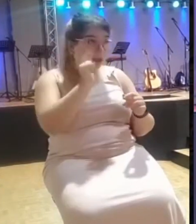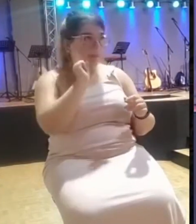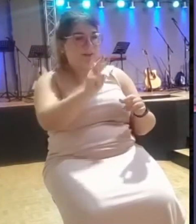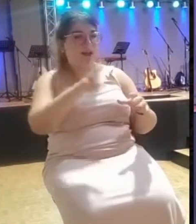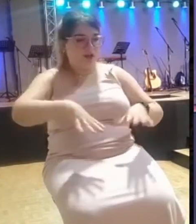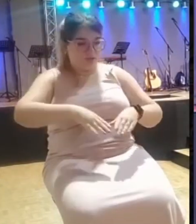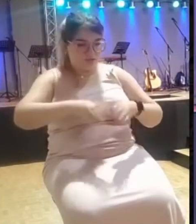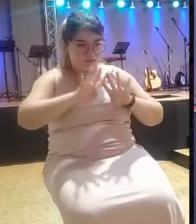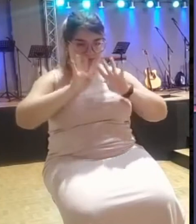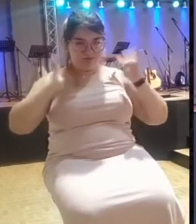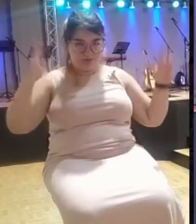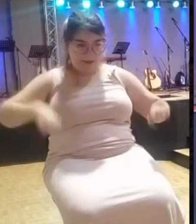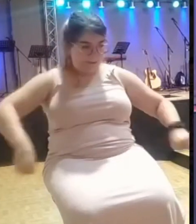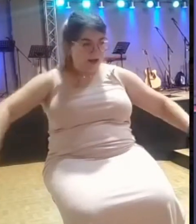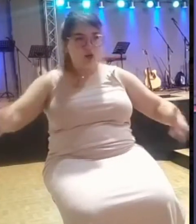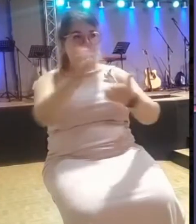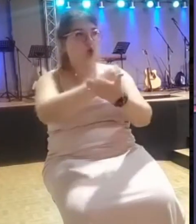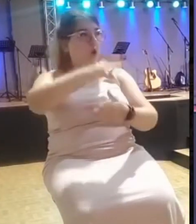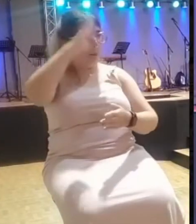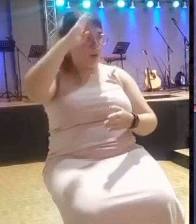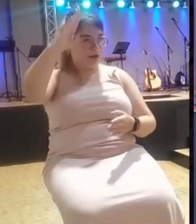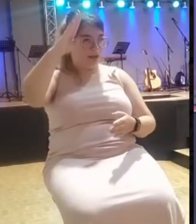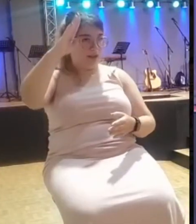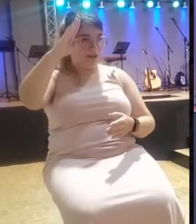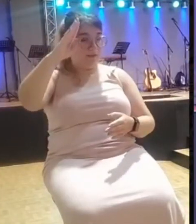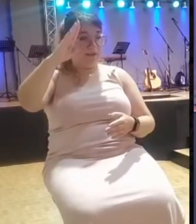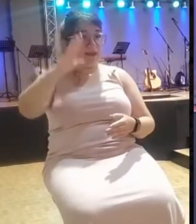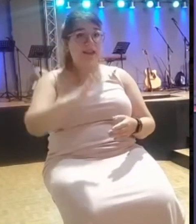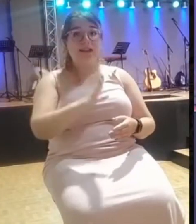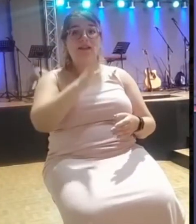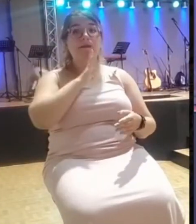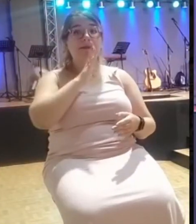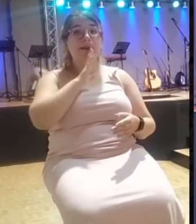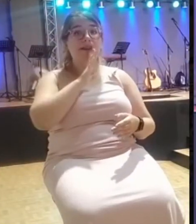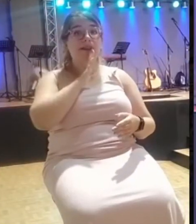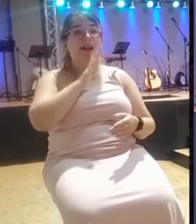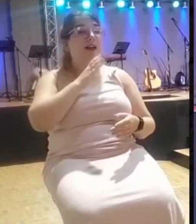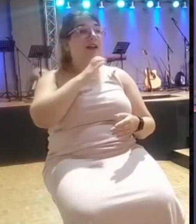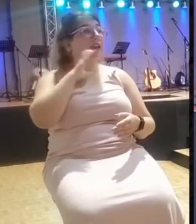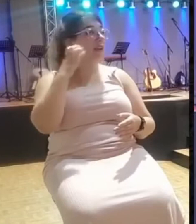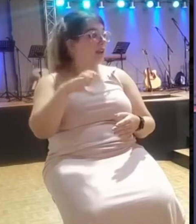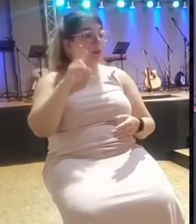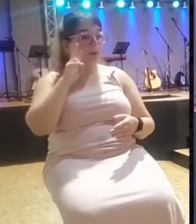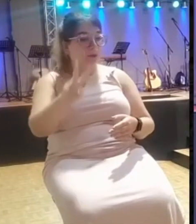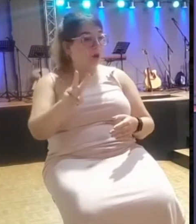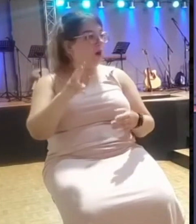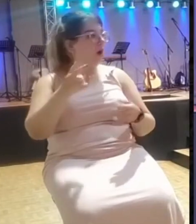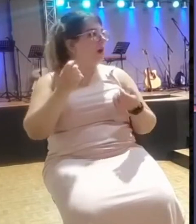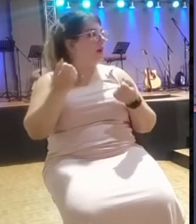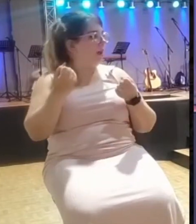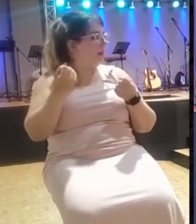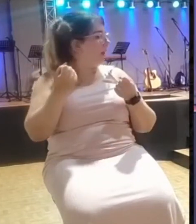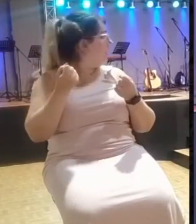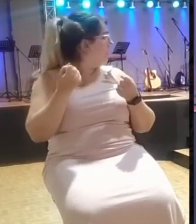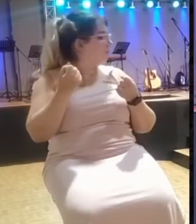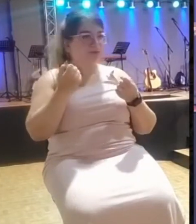¡Aleluya! El asunto es que al orar Carlos se manifestó, fue para adentro y entonces, bueno, contó que venía a